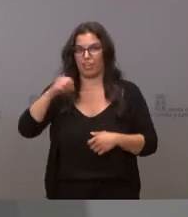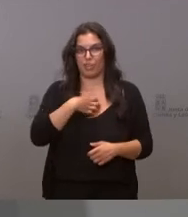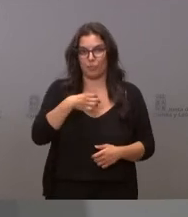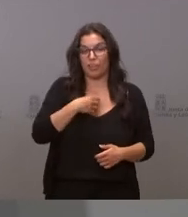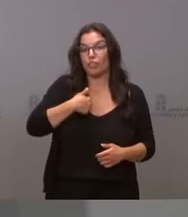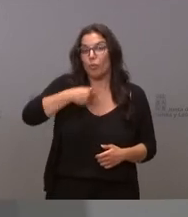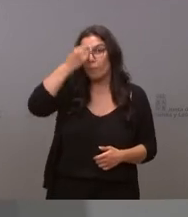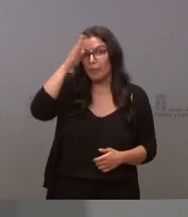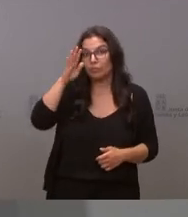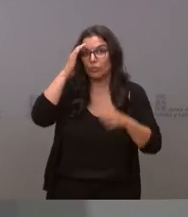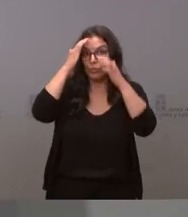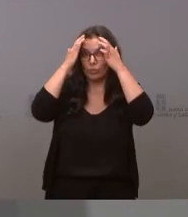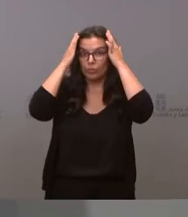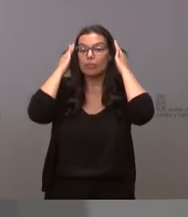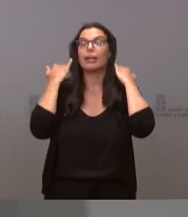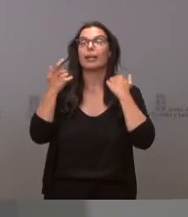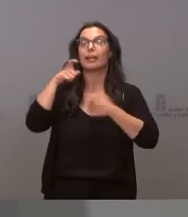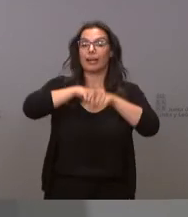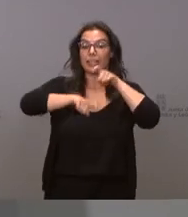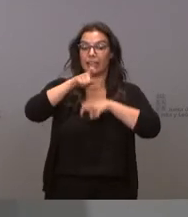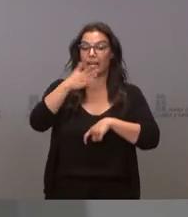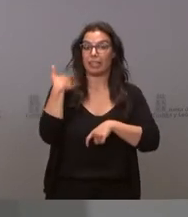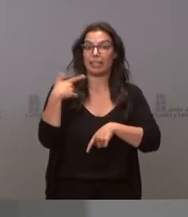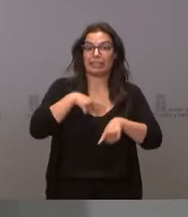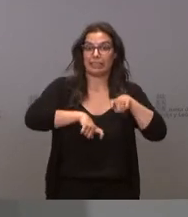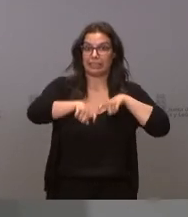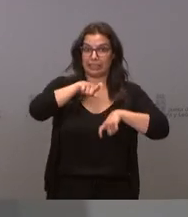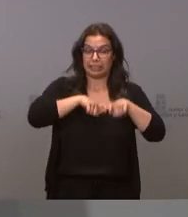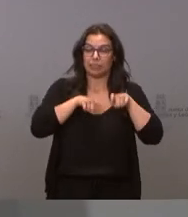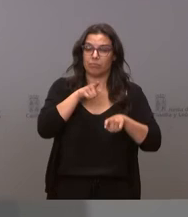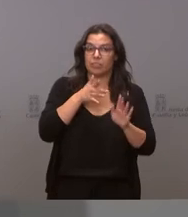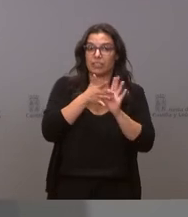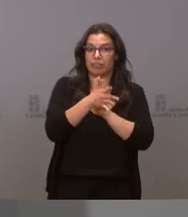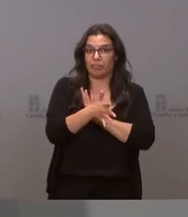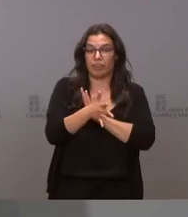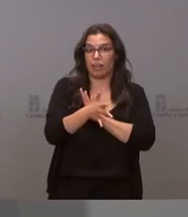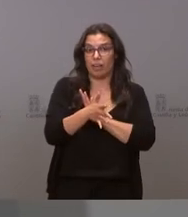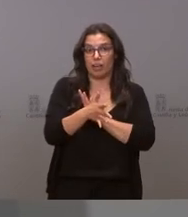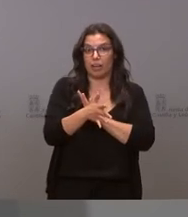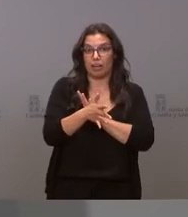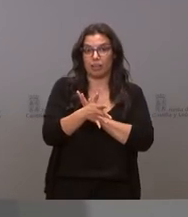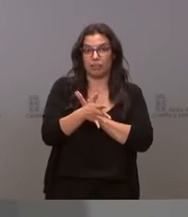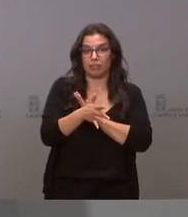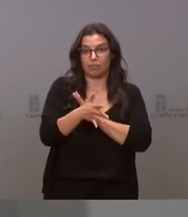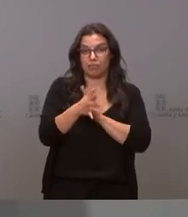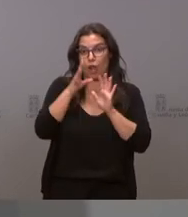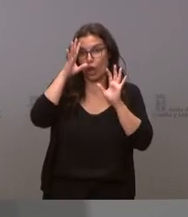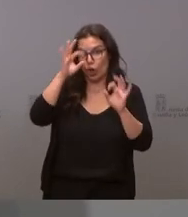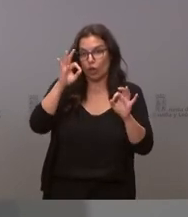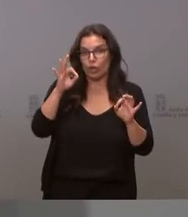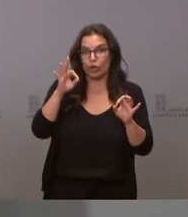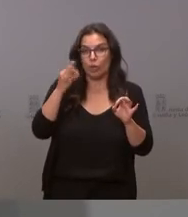que la rectificación ocurrida ayer es una rectificación en toda regla es exactamente la rectificación que nosotros